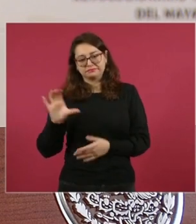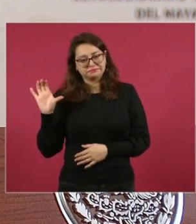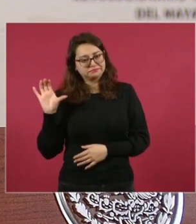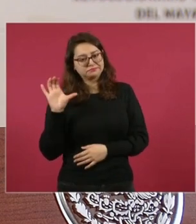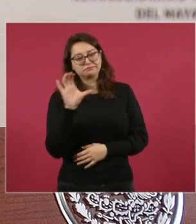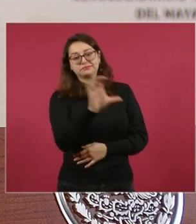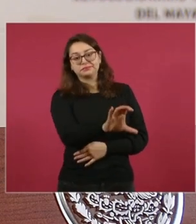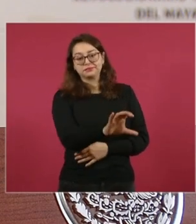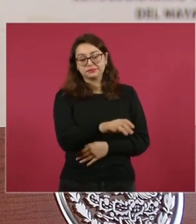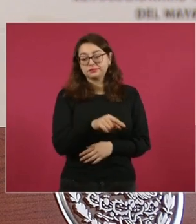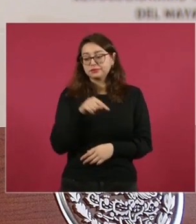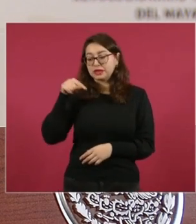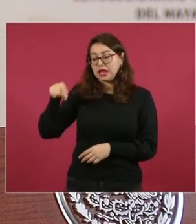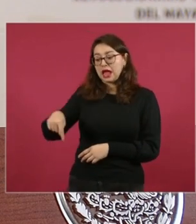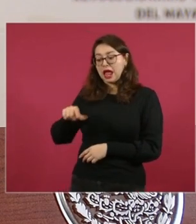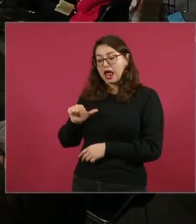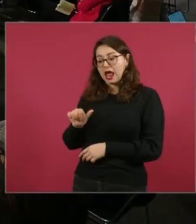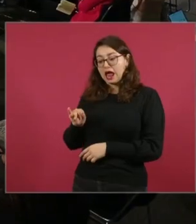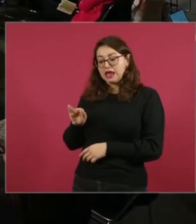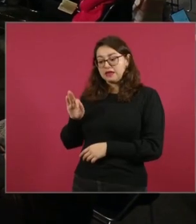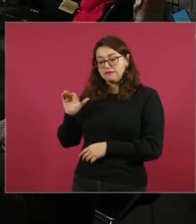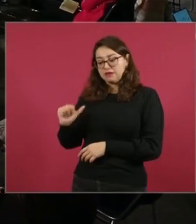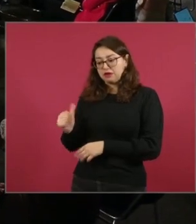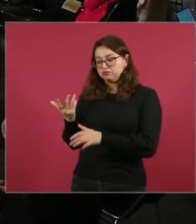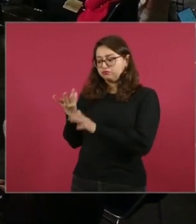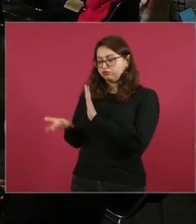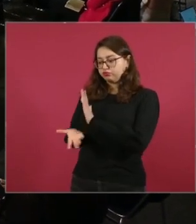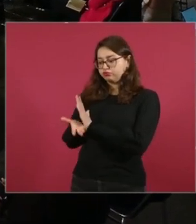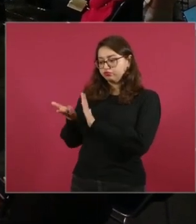Felipe Ángeles, que es de primera. La